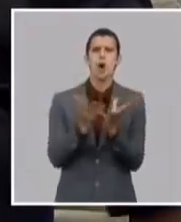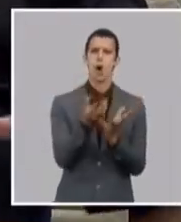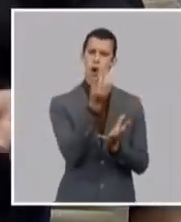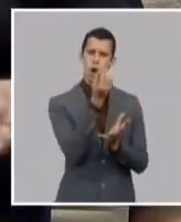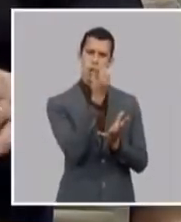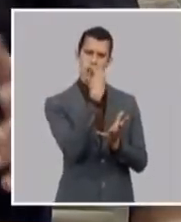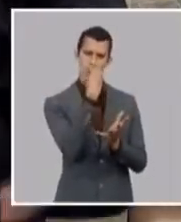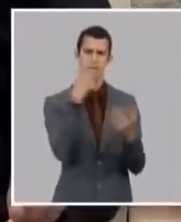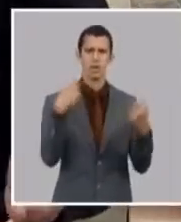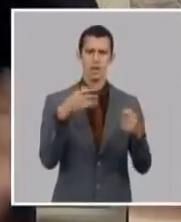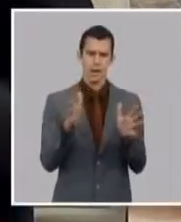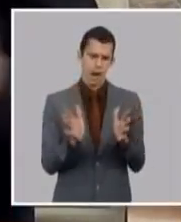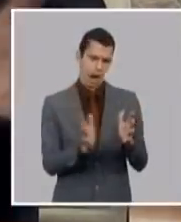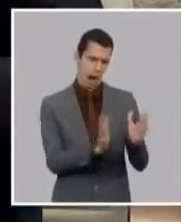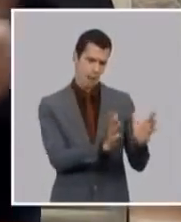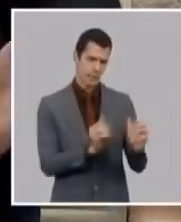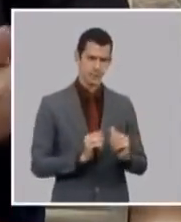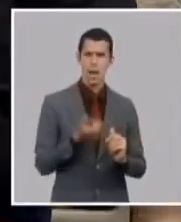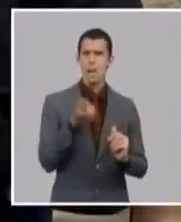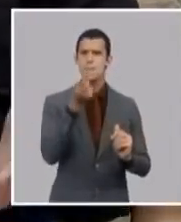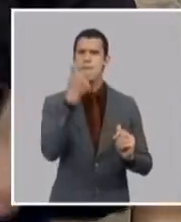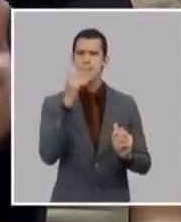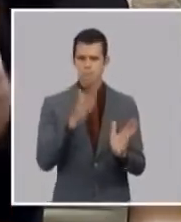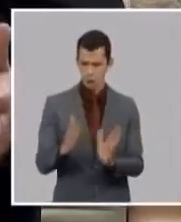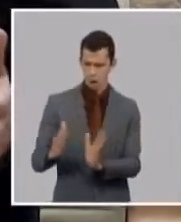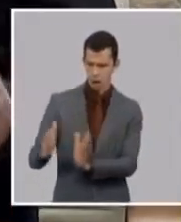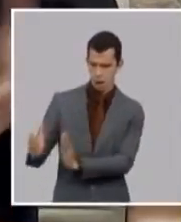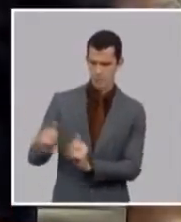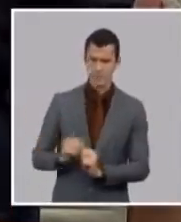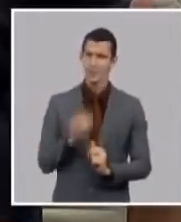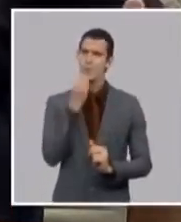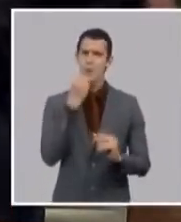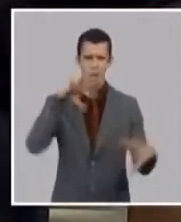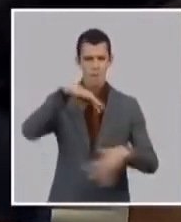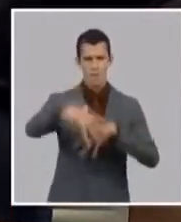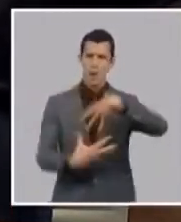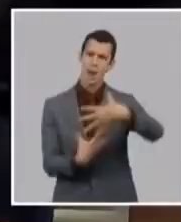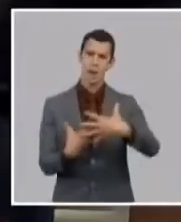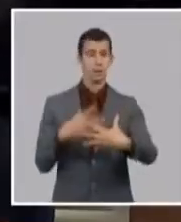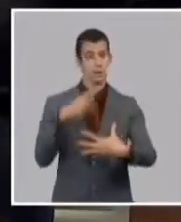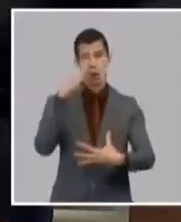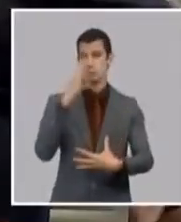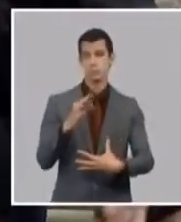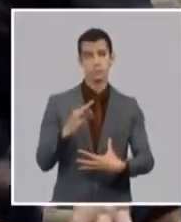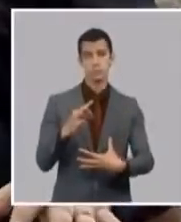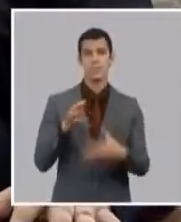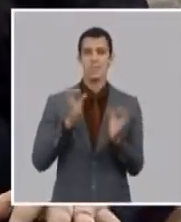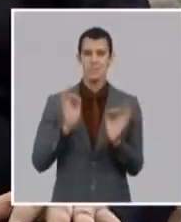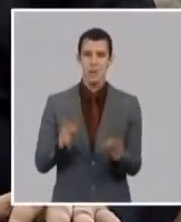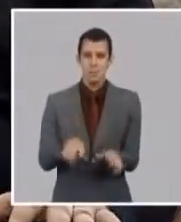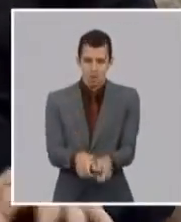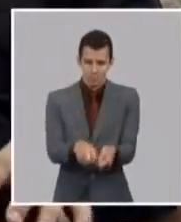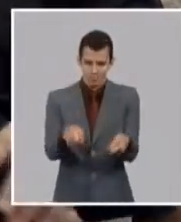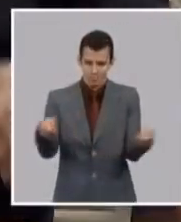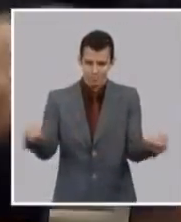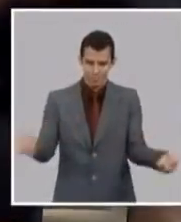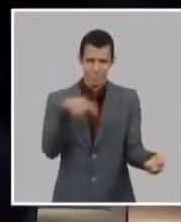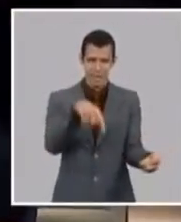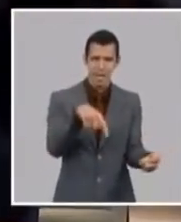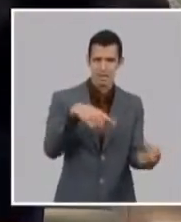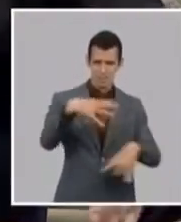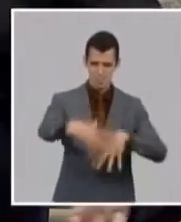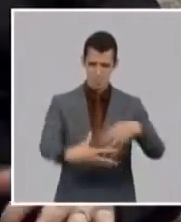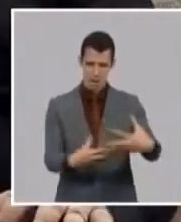es decir y lo queremos explicar así un poco lo común no puede en la misma maleta que usted trae sus cosas